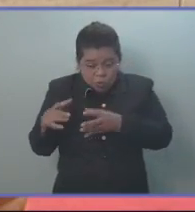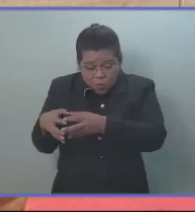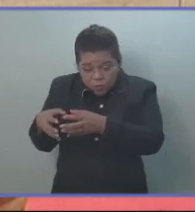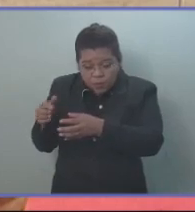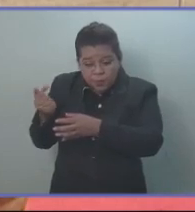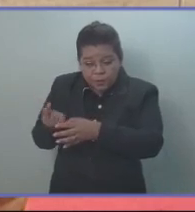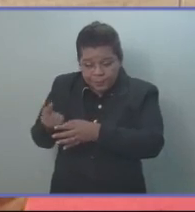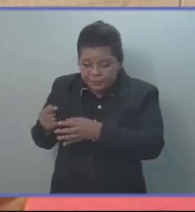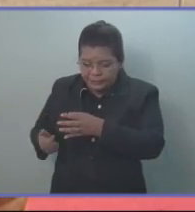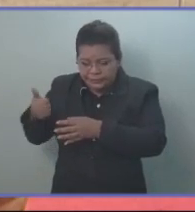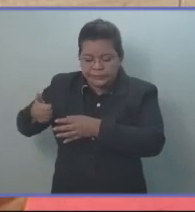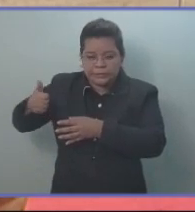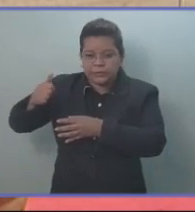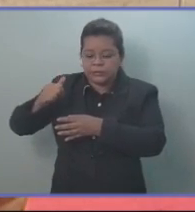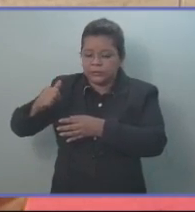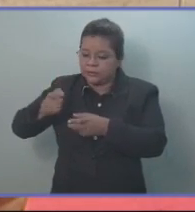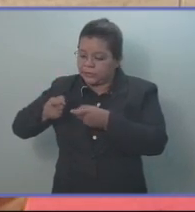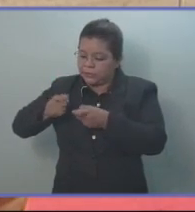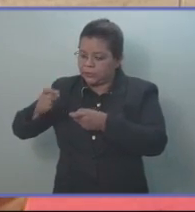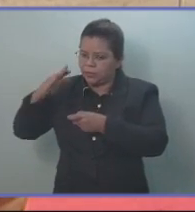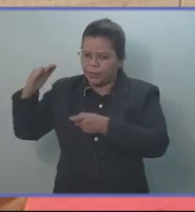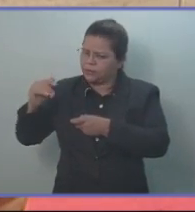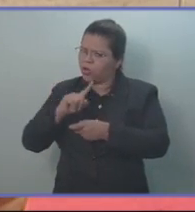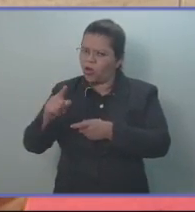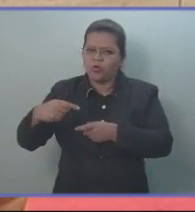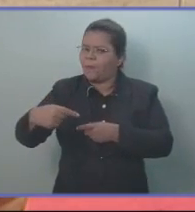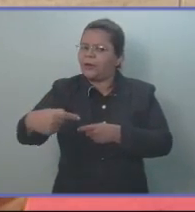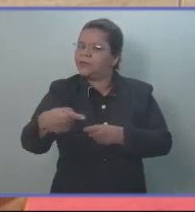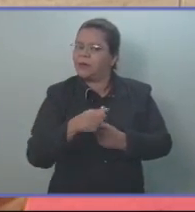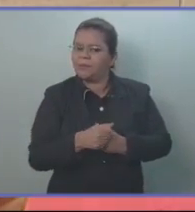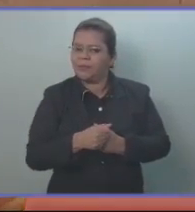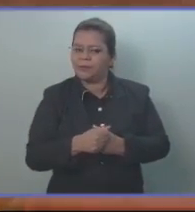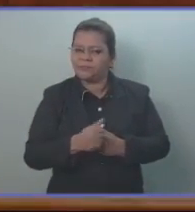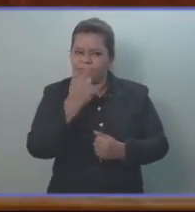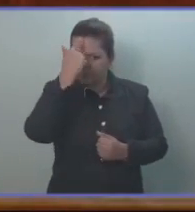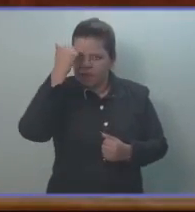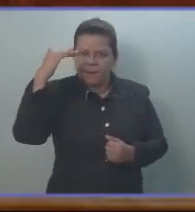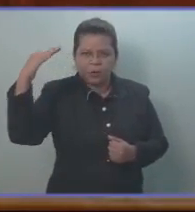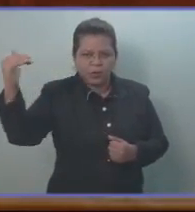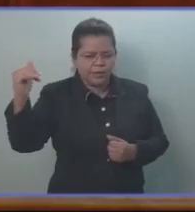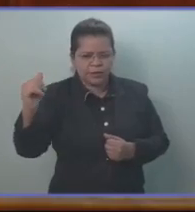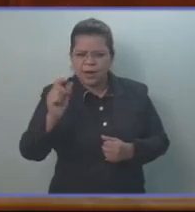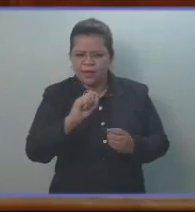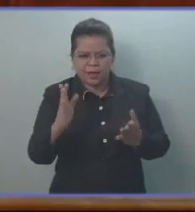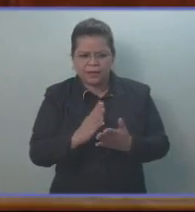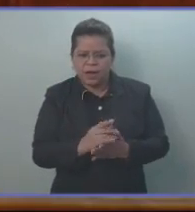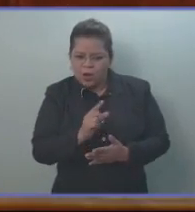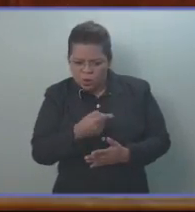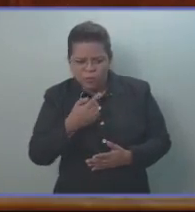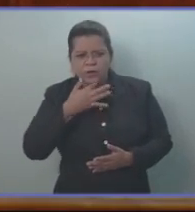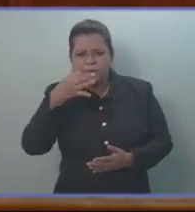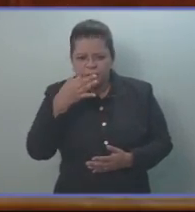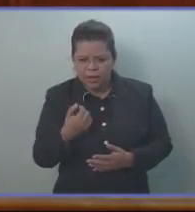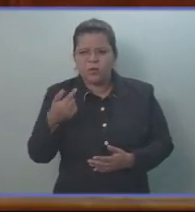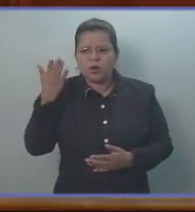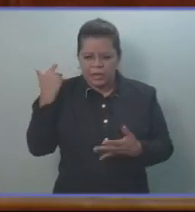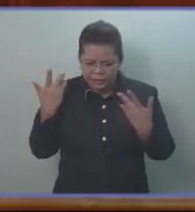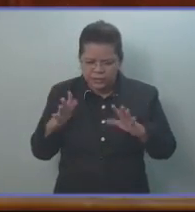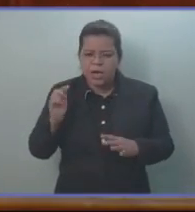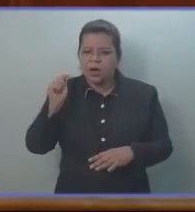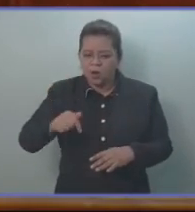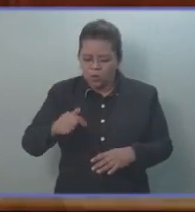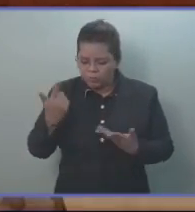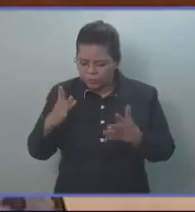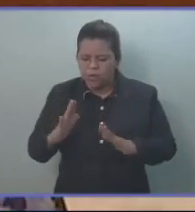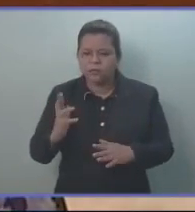hoy dirigen nuestro país no es eterna. En política no hay nada escrito en piedra, lo único cierto es lo que ya pasó. Si bien es cierto y se concreta